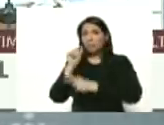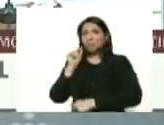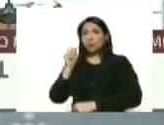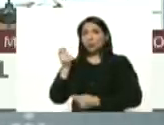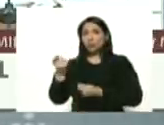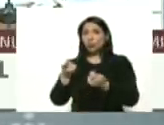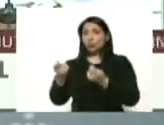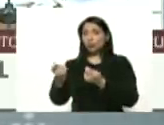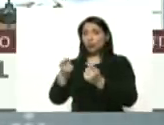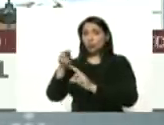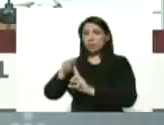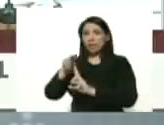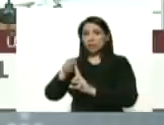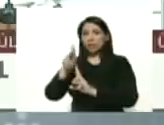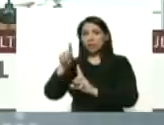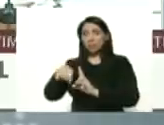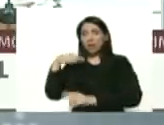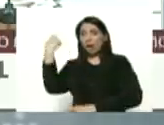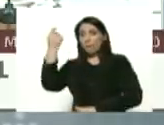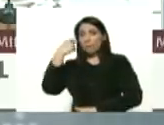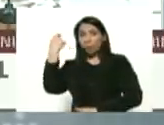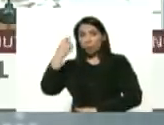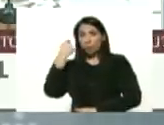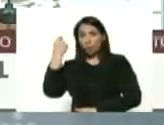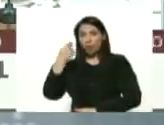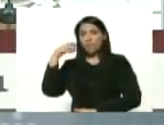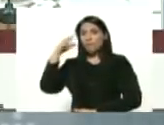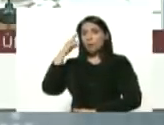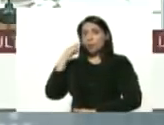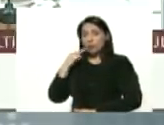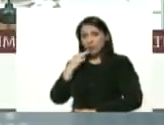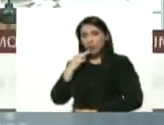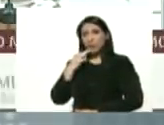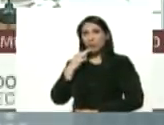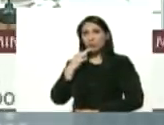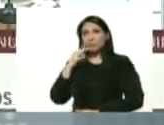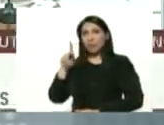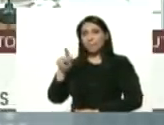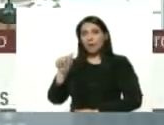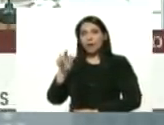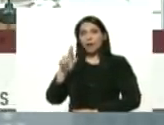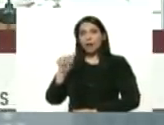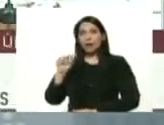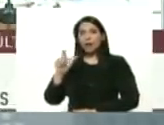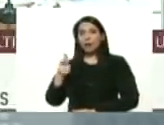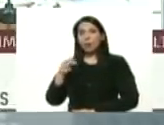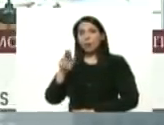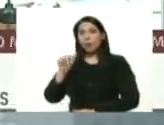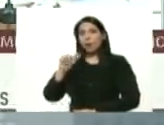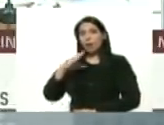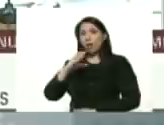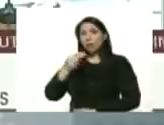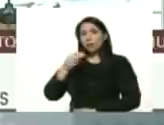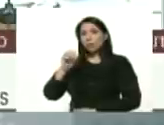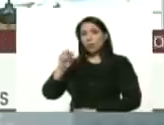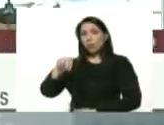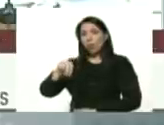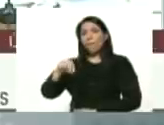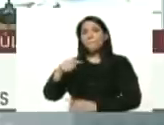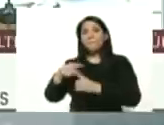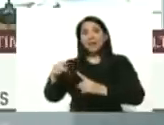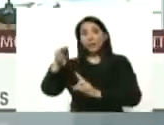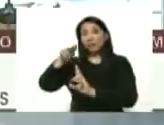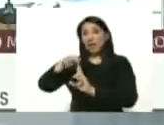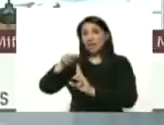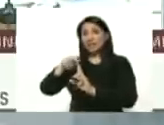puestos es importante el de Apure Santelene de Guayrén del Paraguachón por el de San Antonio del Táchira que tiene un crecimiento diario